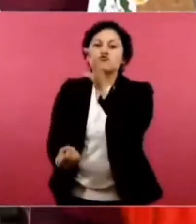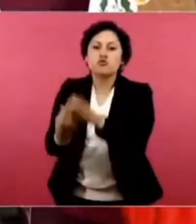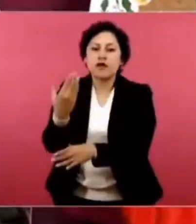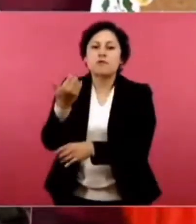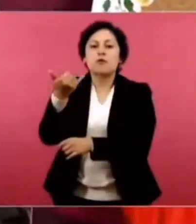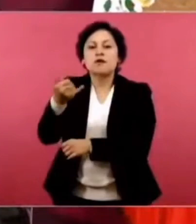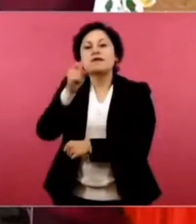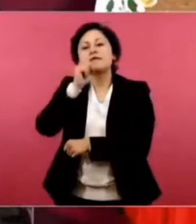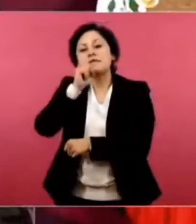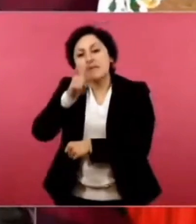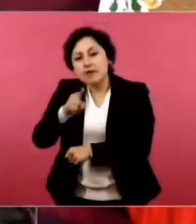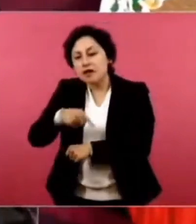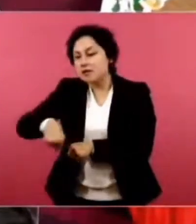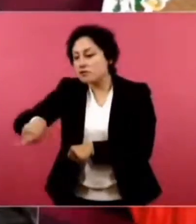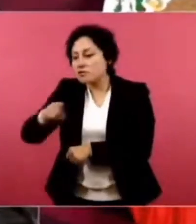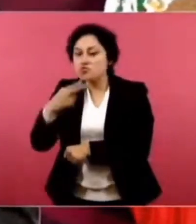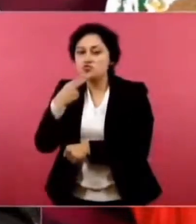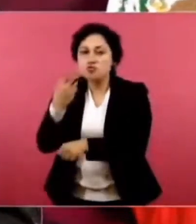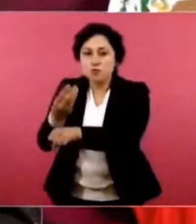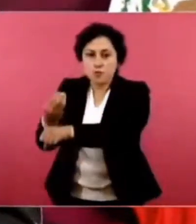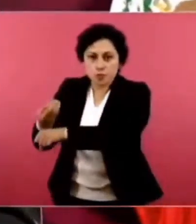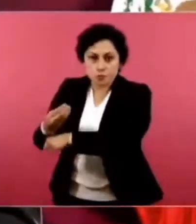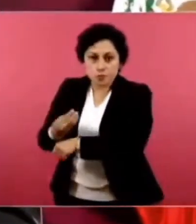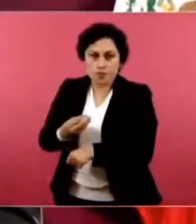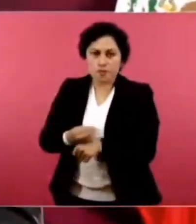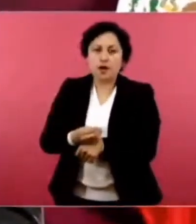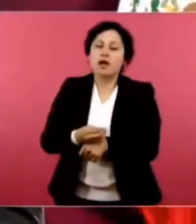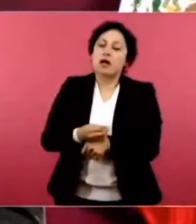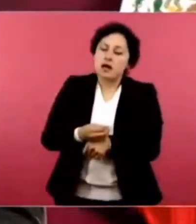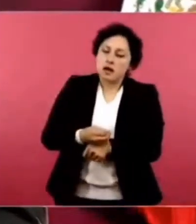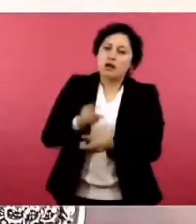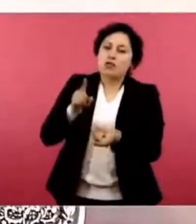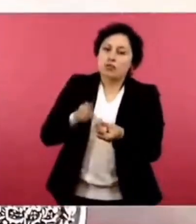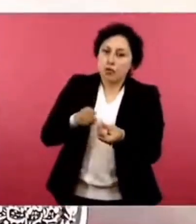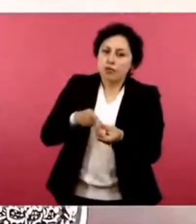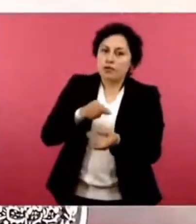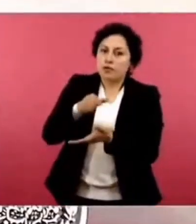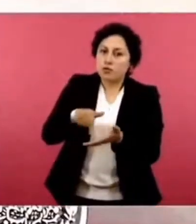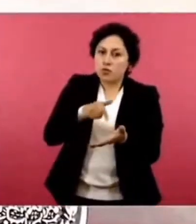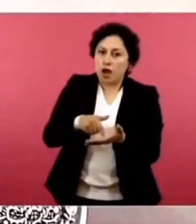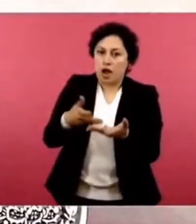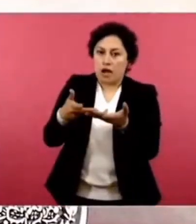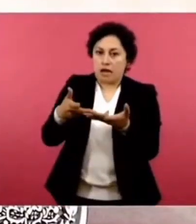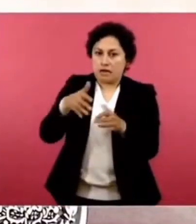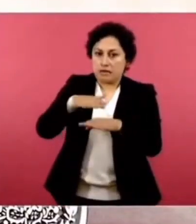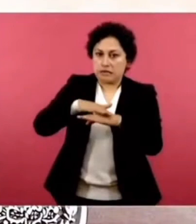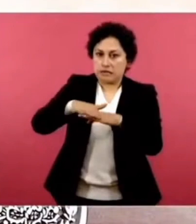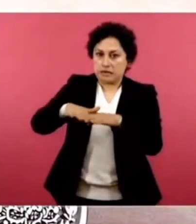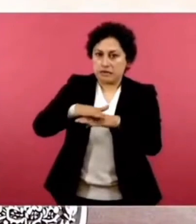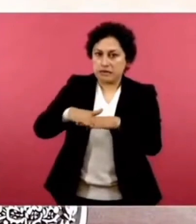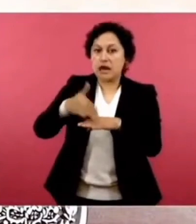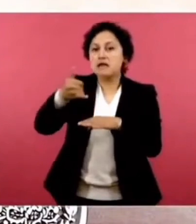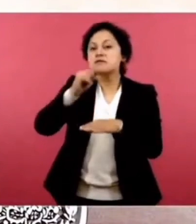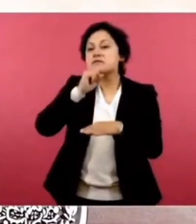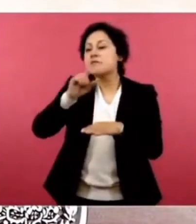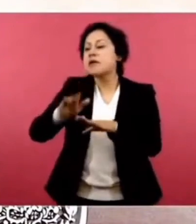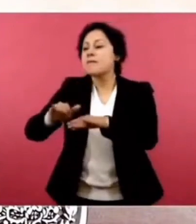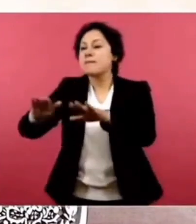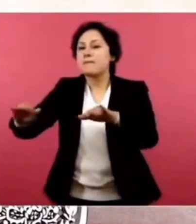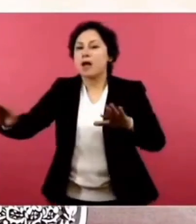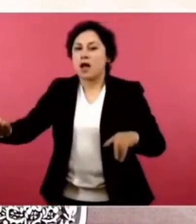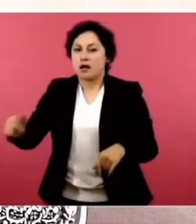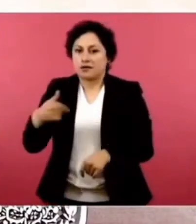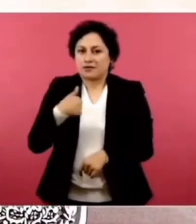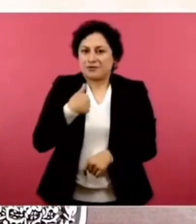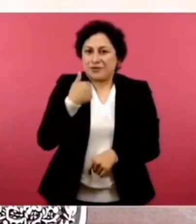y en aguas someras, porque es donde está el petróleo. Ya lo he